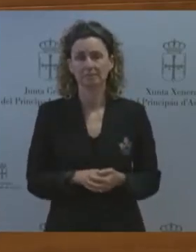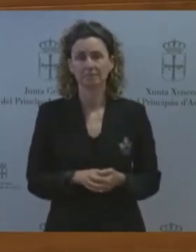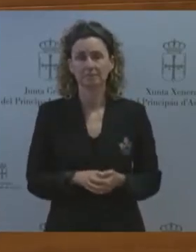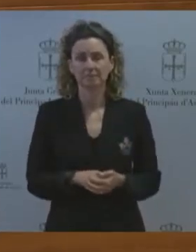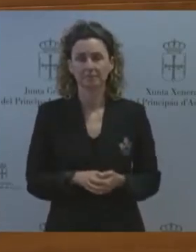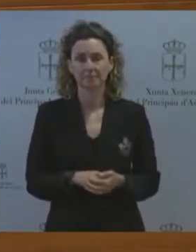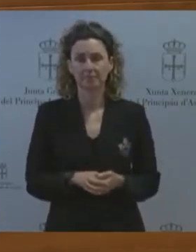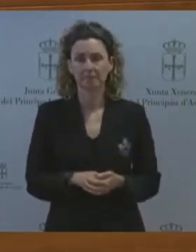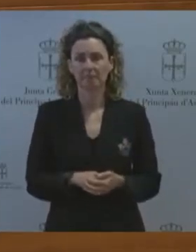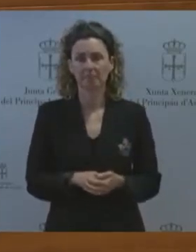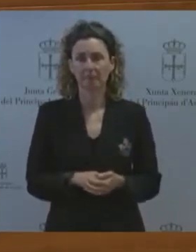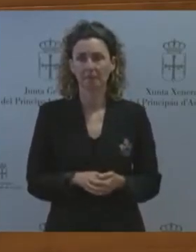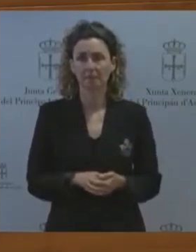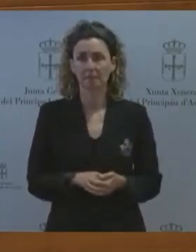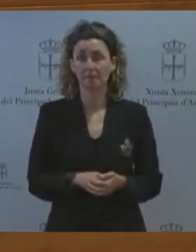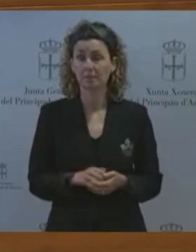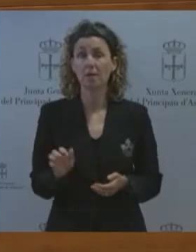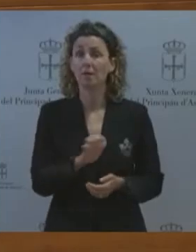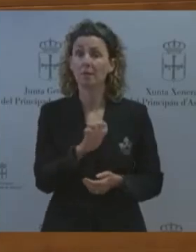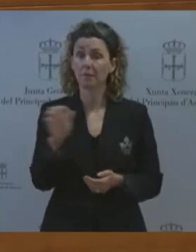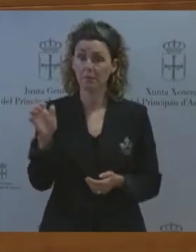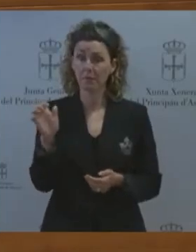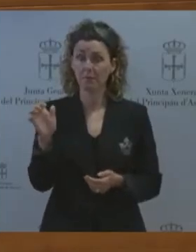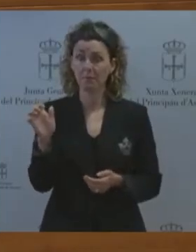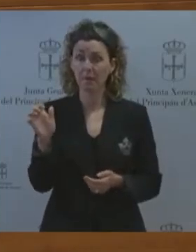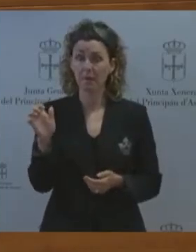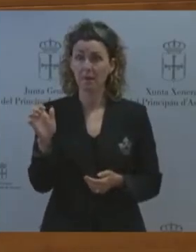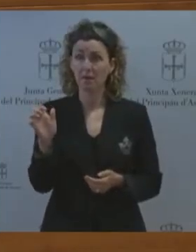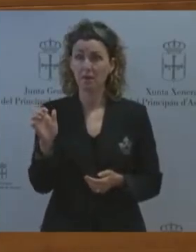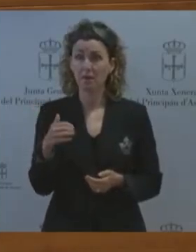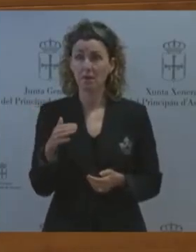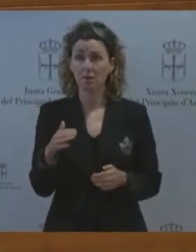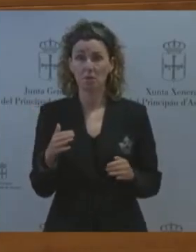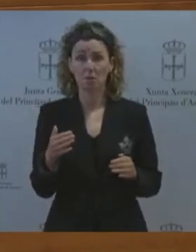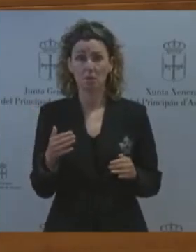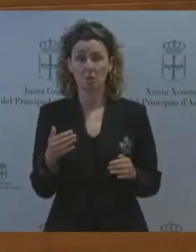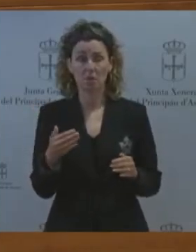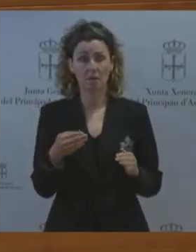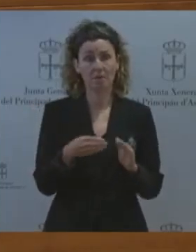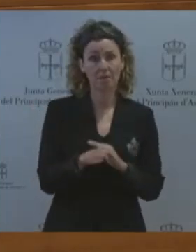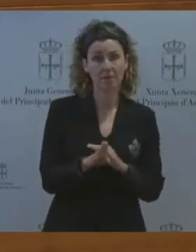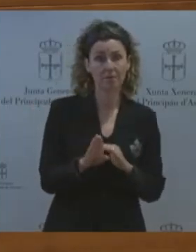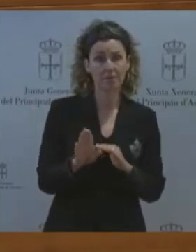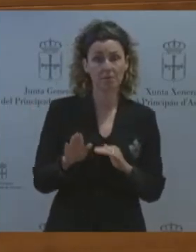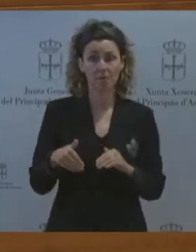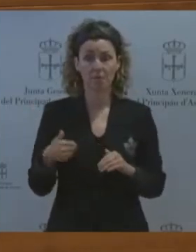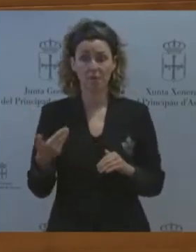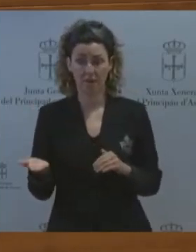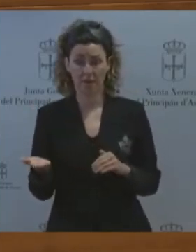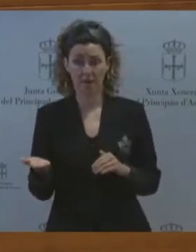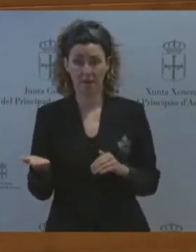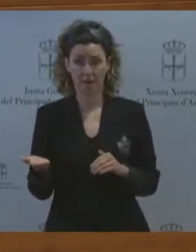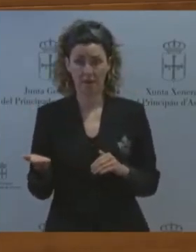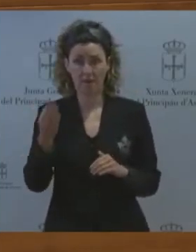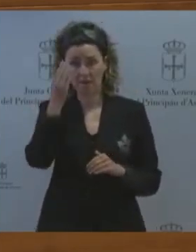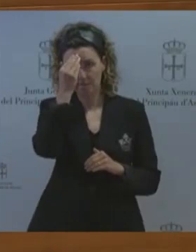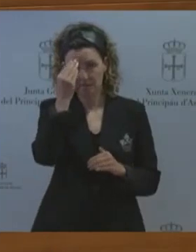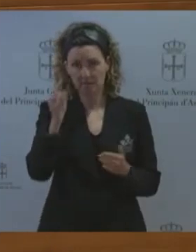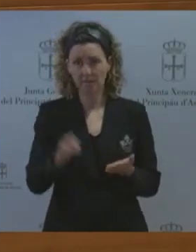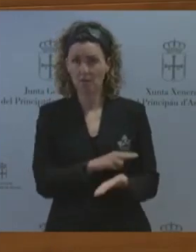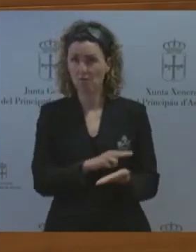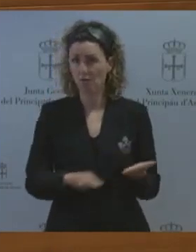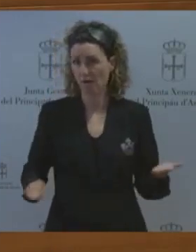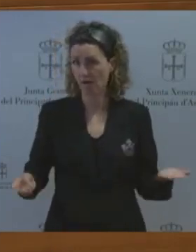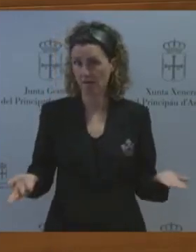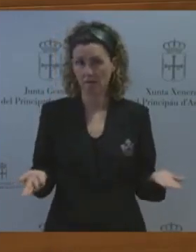uno dentro uno fuera cada vez que hay una nueva ley pensar en derogar una ley existente esto es lo que se hace en Europa hace más de